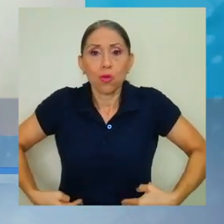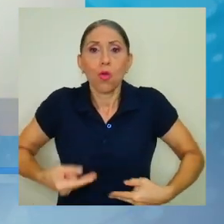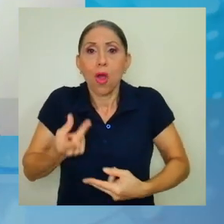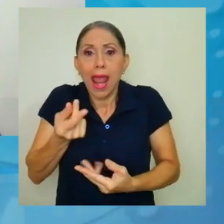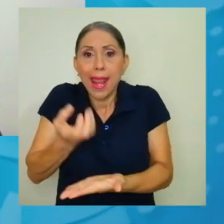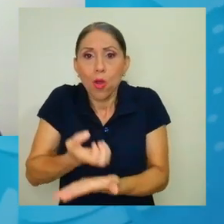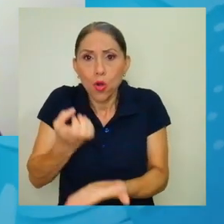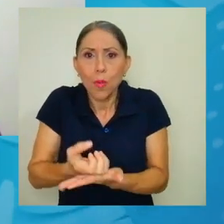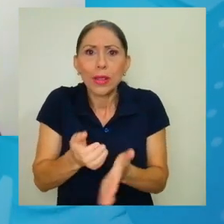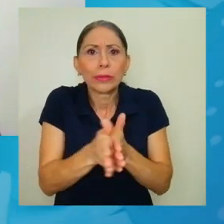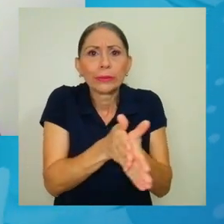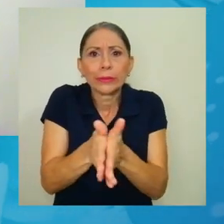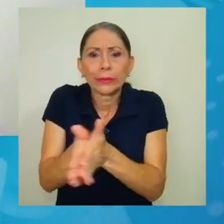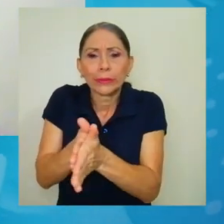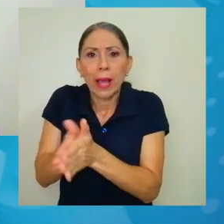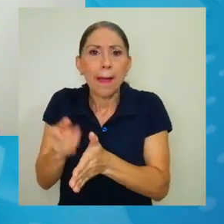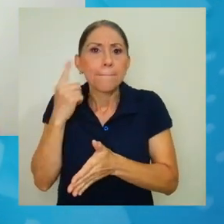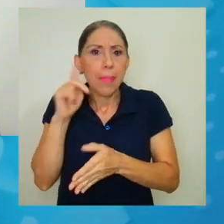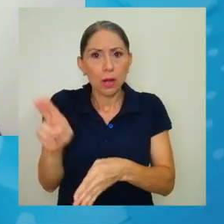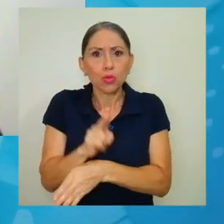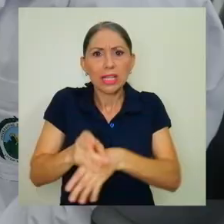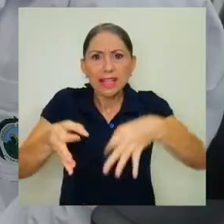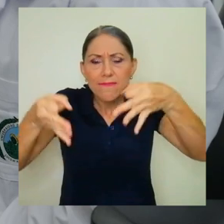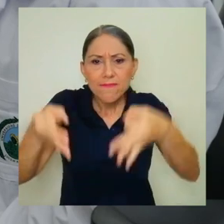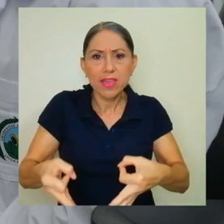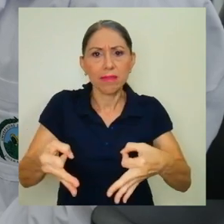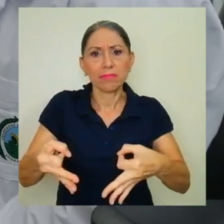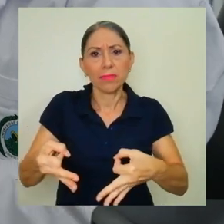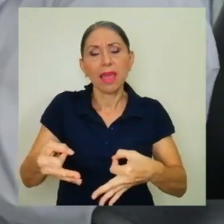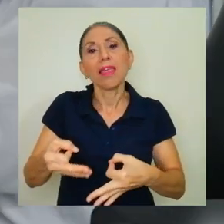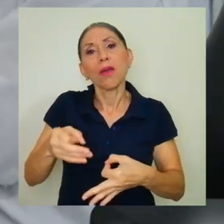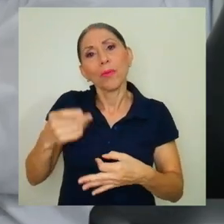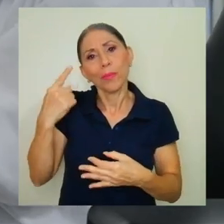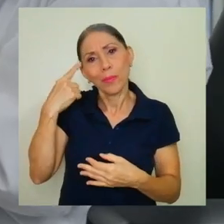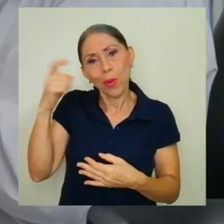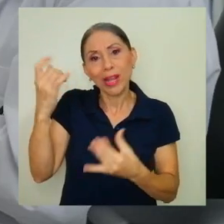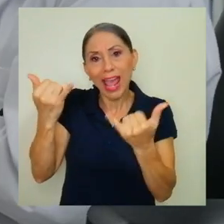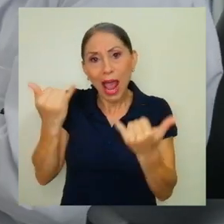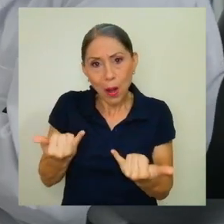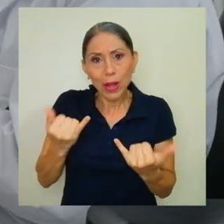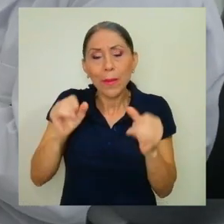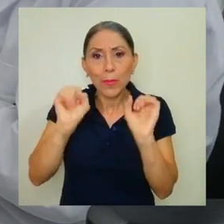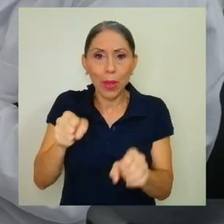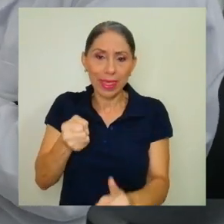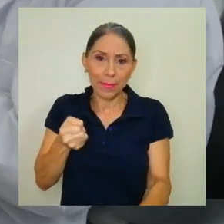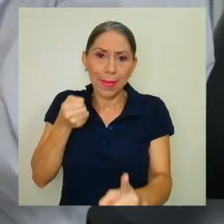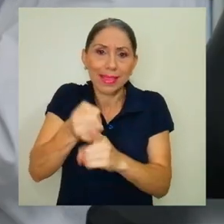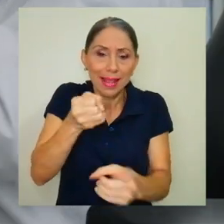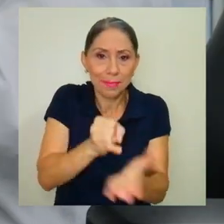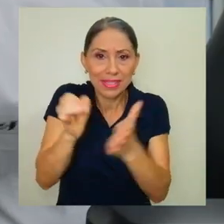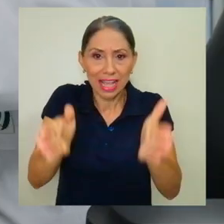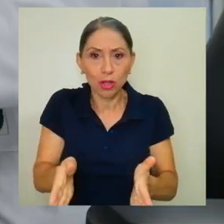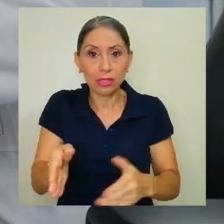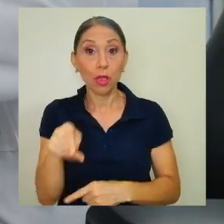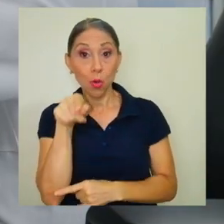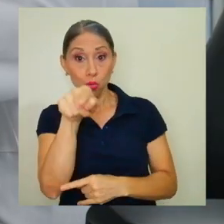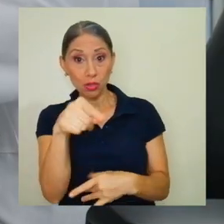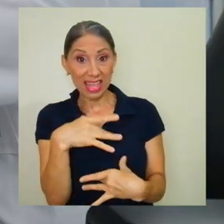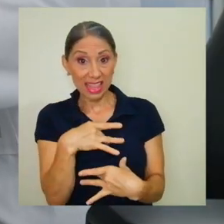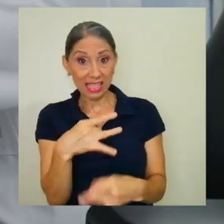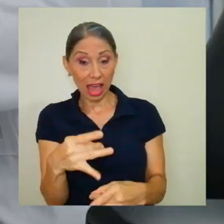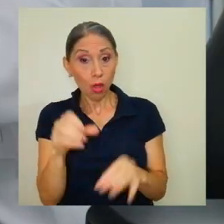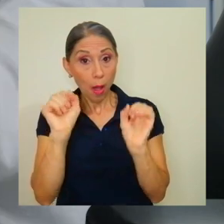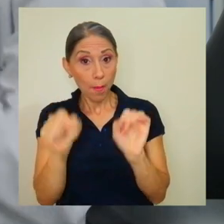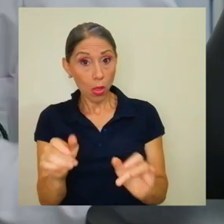económicos, en función de la maximización del impacto que puede tener entre los investigadores. Si usted está